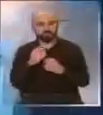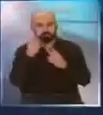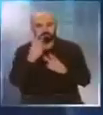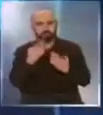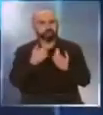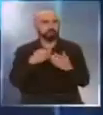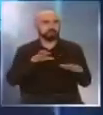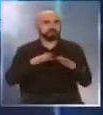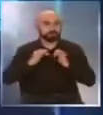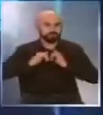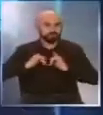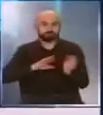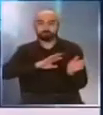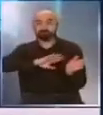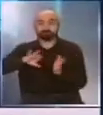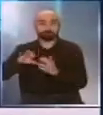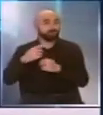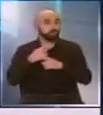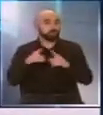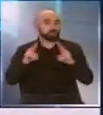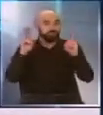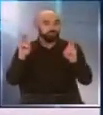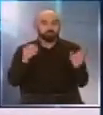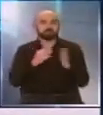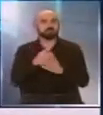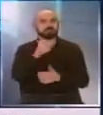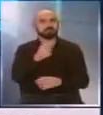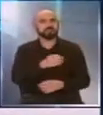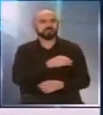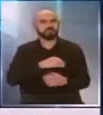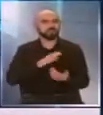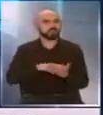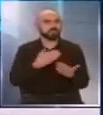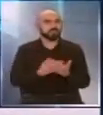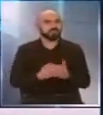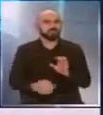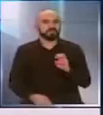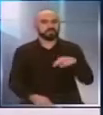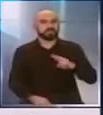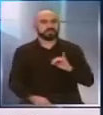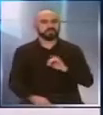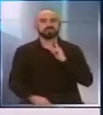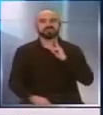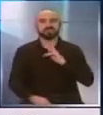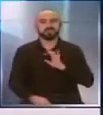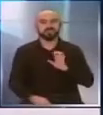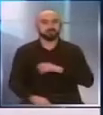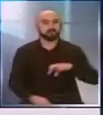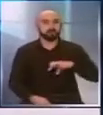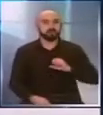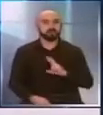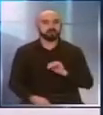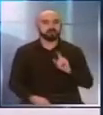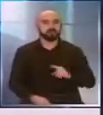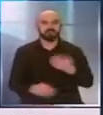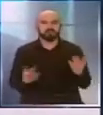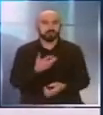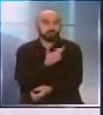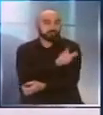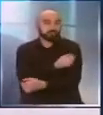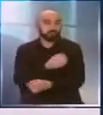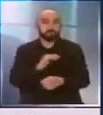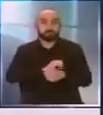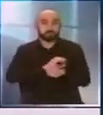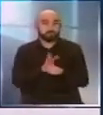Cambiamos de tema también de imagen, porque el Ministro de Salud, Enrique París, aseguró que la vacuna contra el coronavirus llegará a Chile el